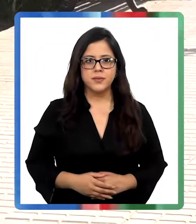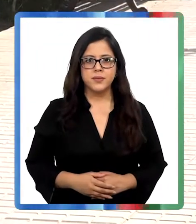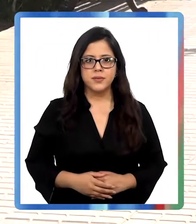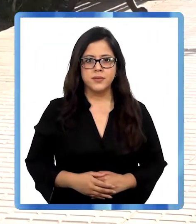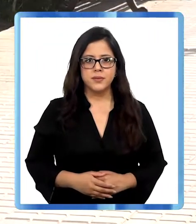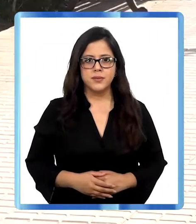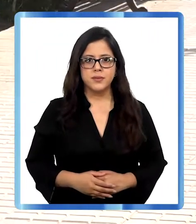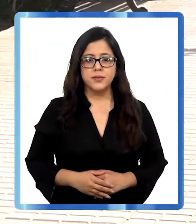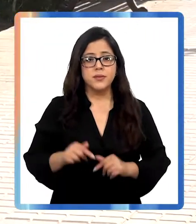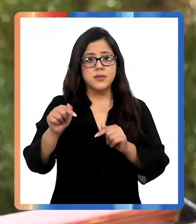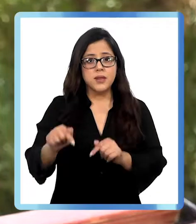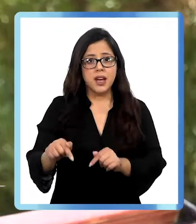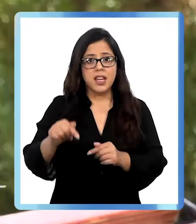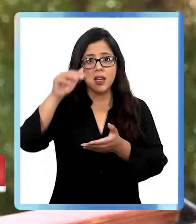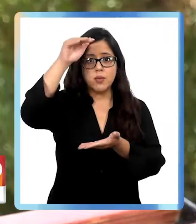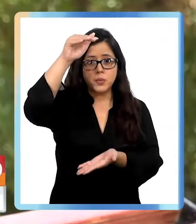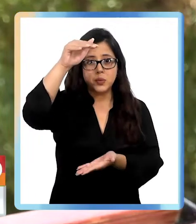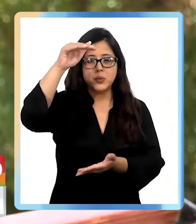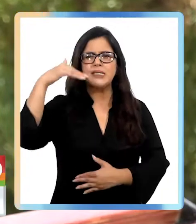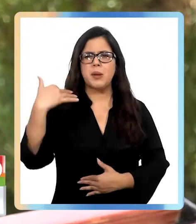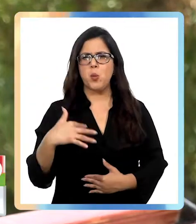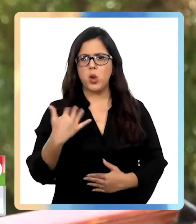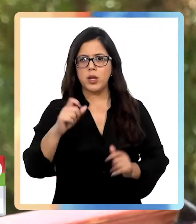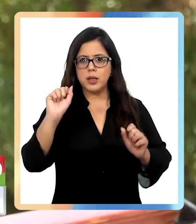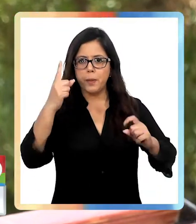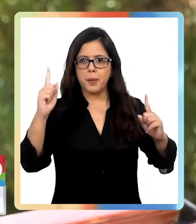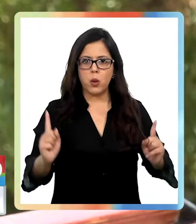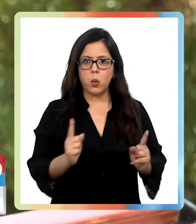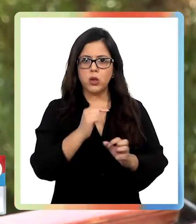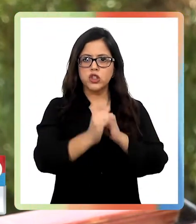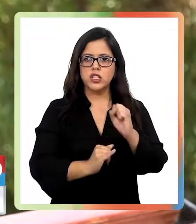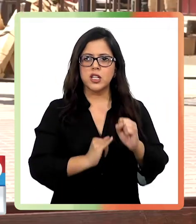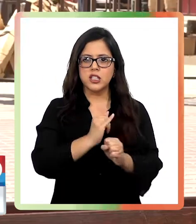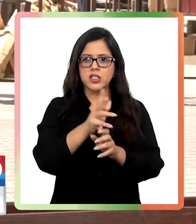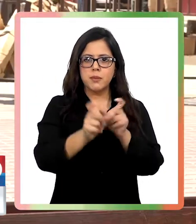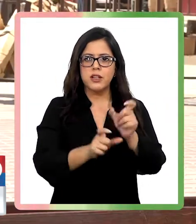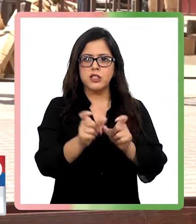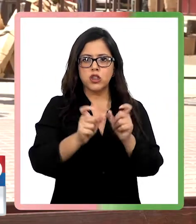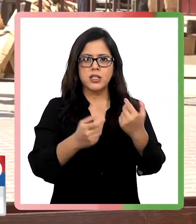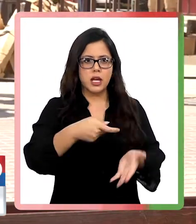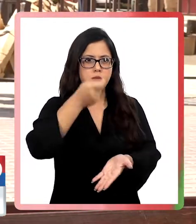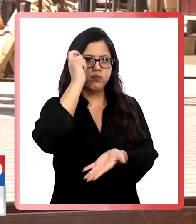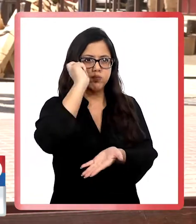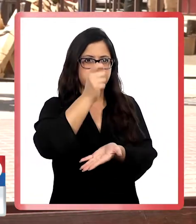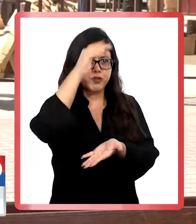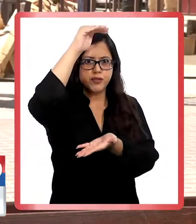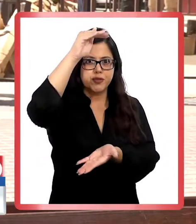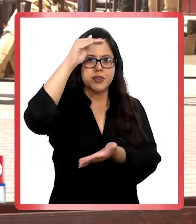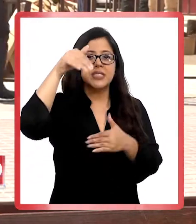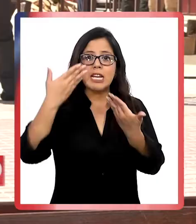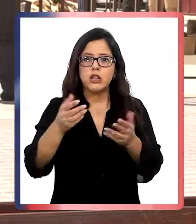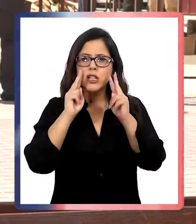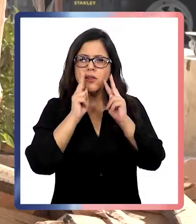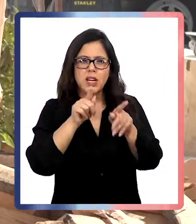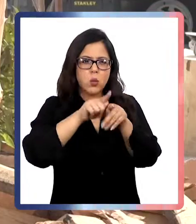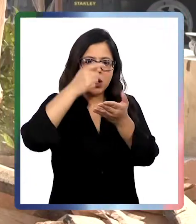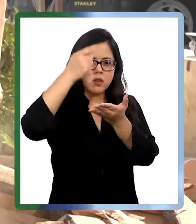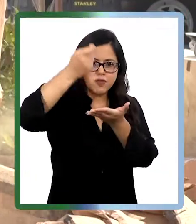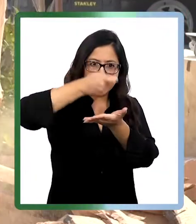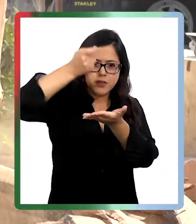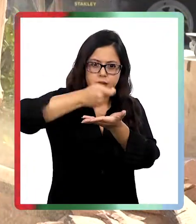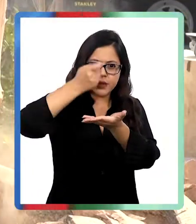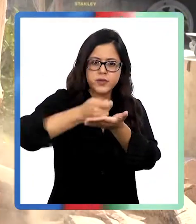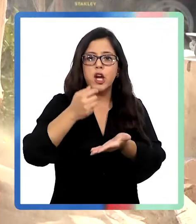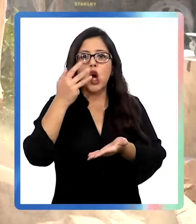Darwin fue una de las piezas icónicas del primer encuentro internacional de escultores. Hoy pareciera mirar cómo se tallan las otras nueve